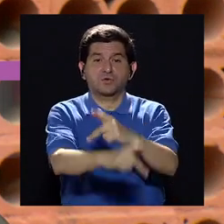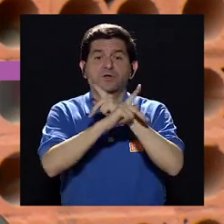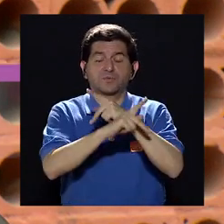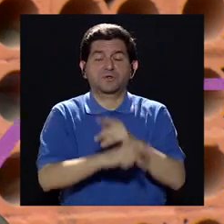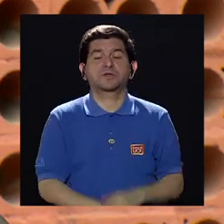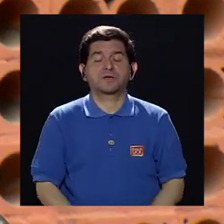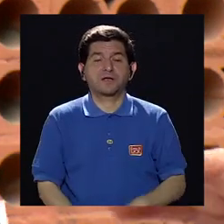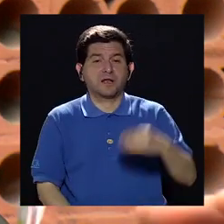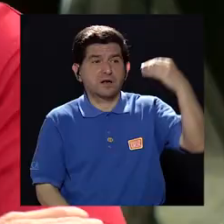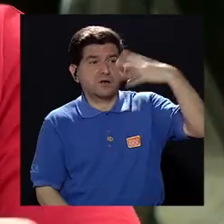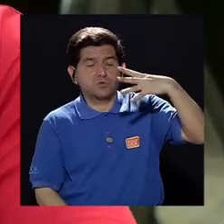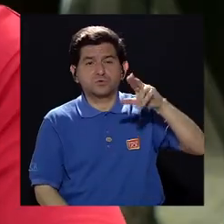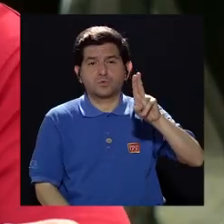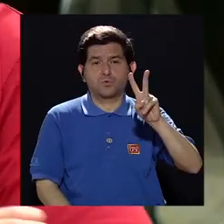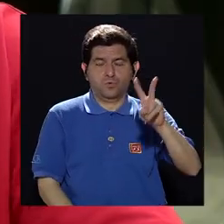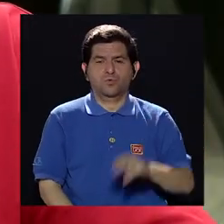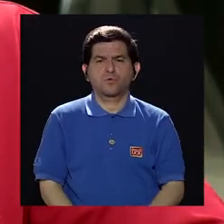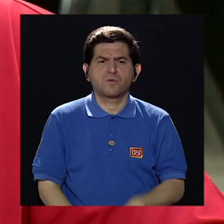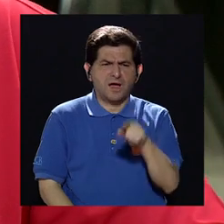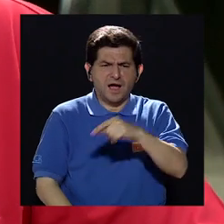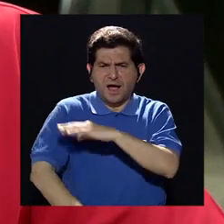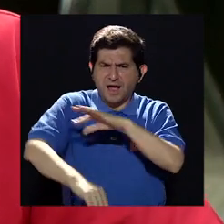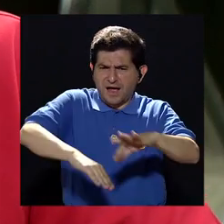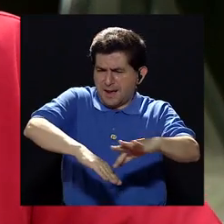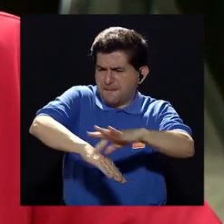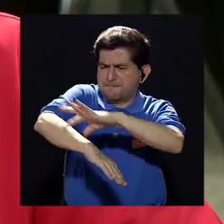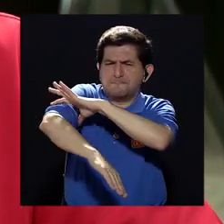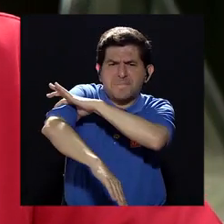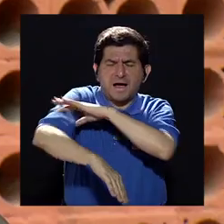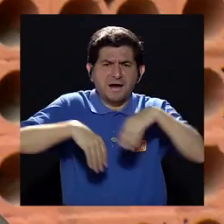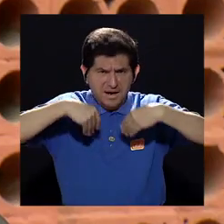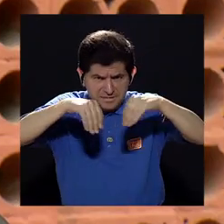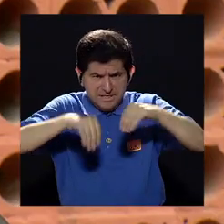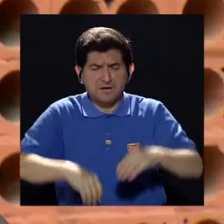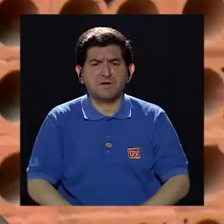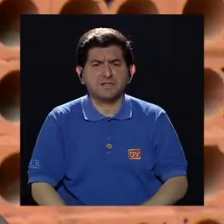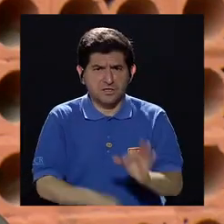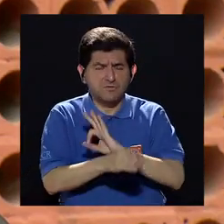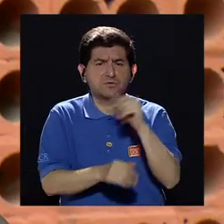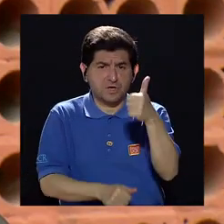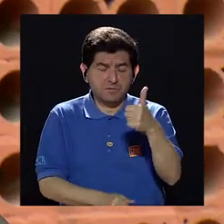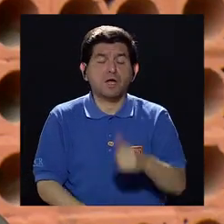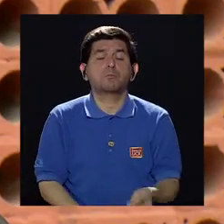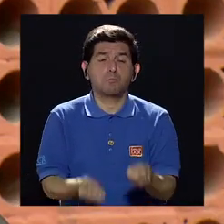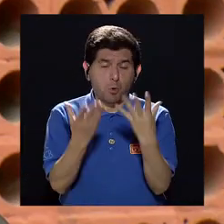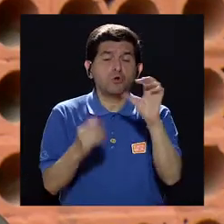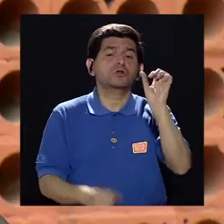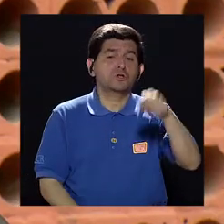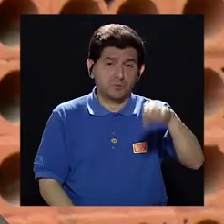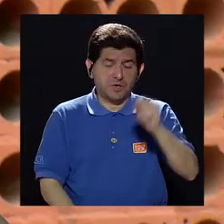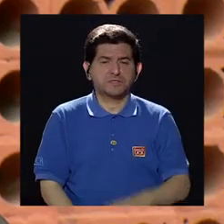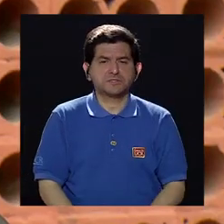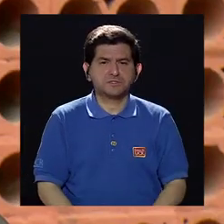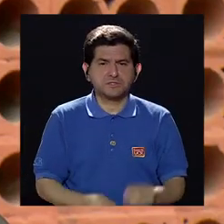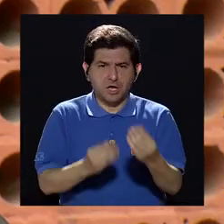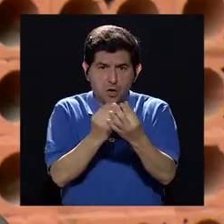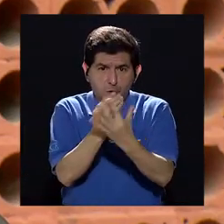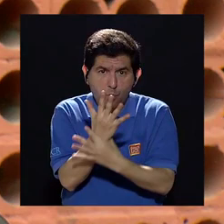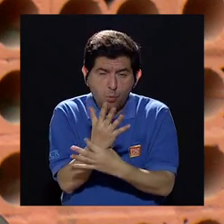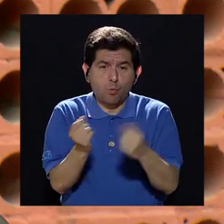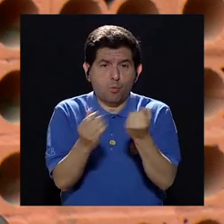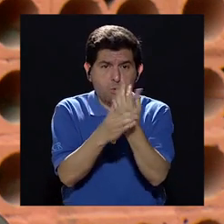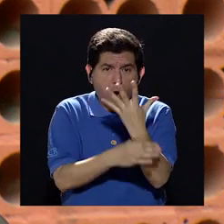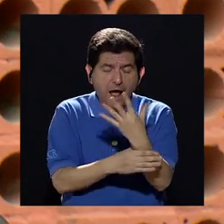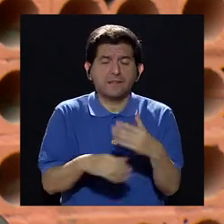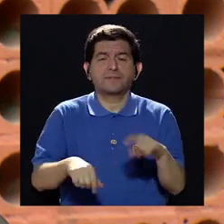protegernos de la luz ultravioleta. mangas que ahorita venden funcionan bien, por ejemplo? Muchísimas funcionan muy bien, de hecho existen guantes, yo